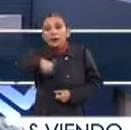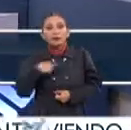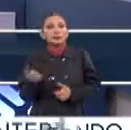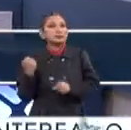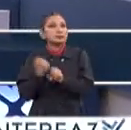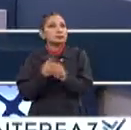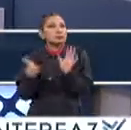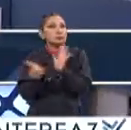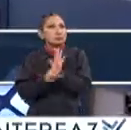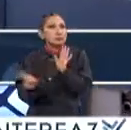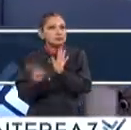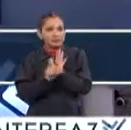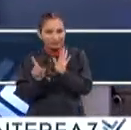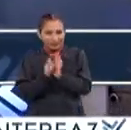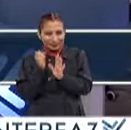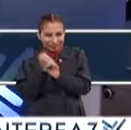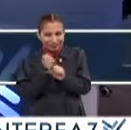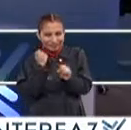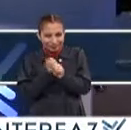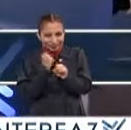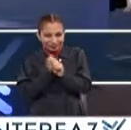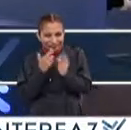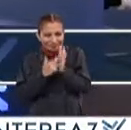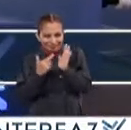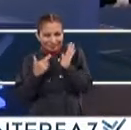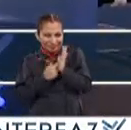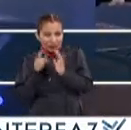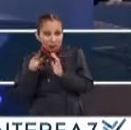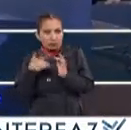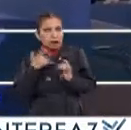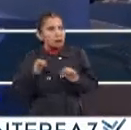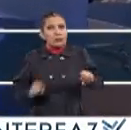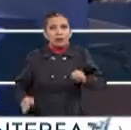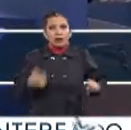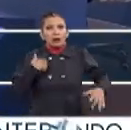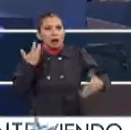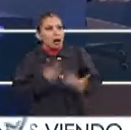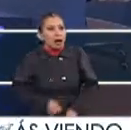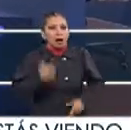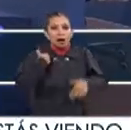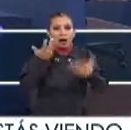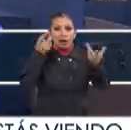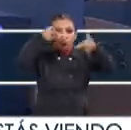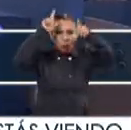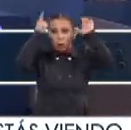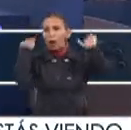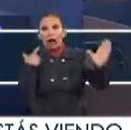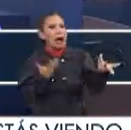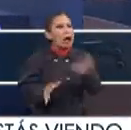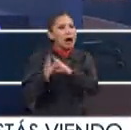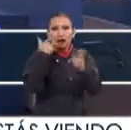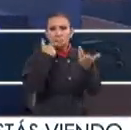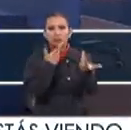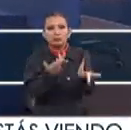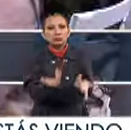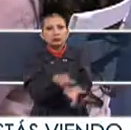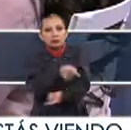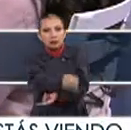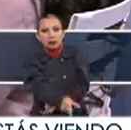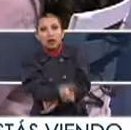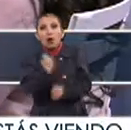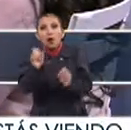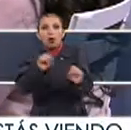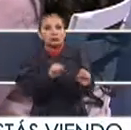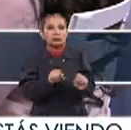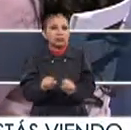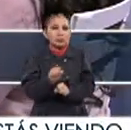de ensayo o estas de protocolo Así es Sienten que está temblando, se ponen paranoicos, no saben qué hacer O